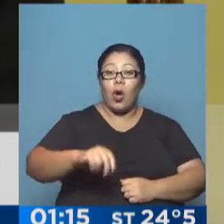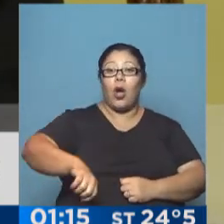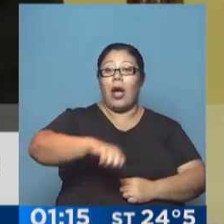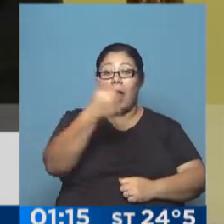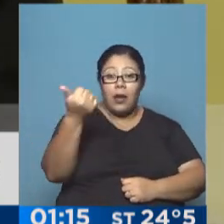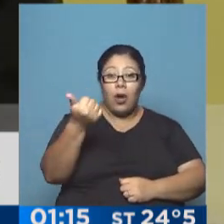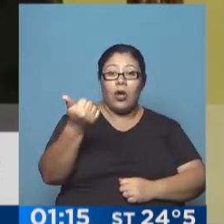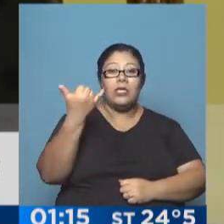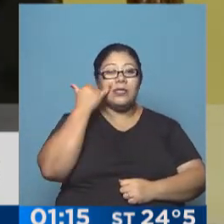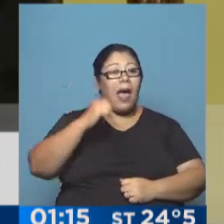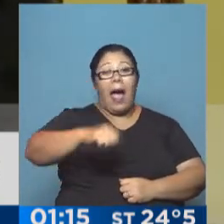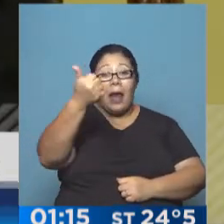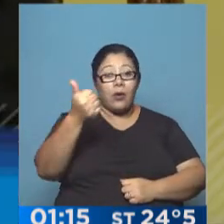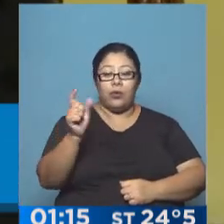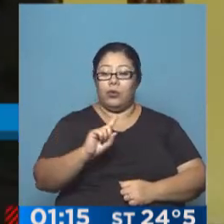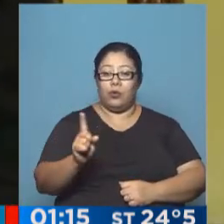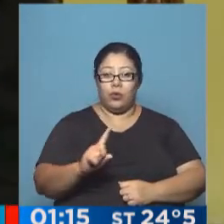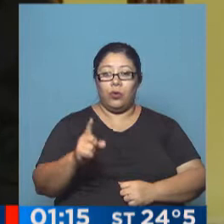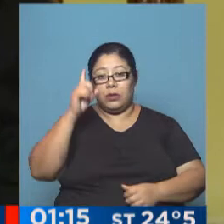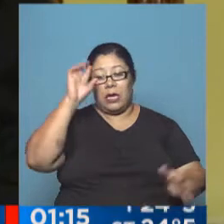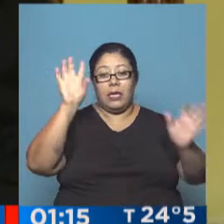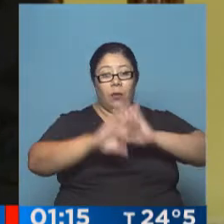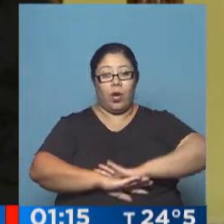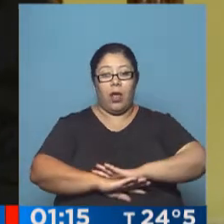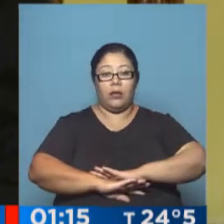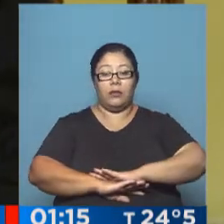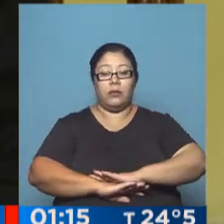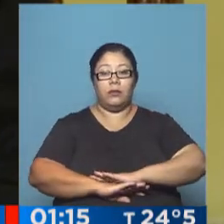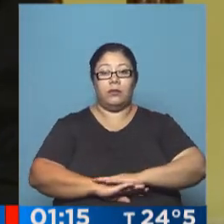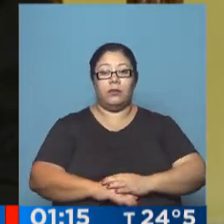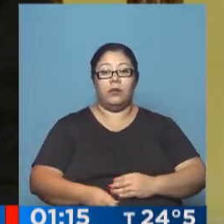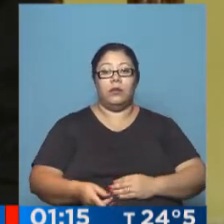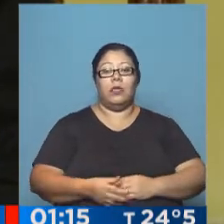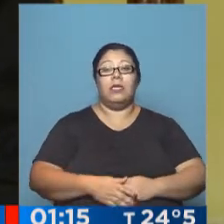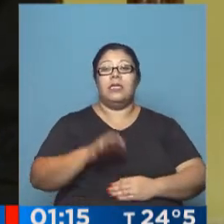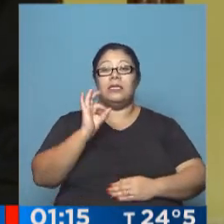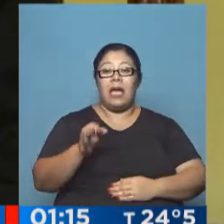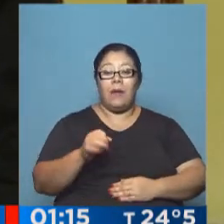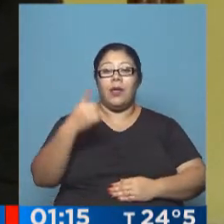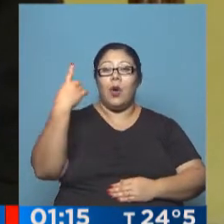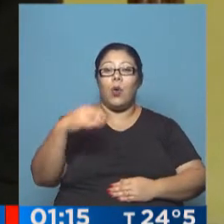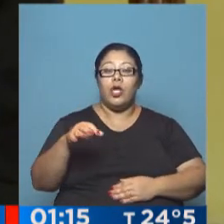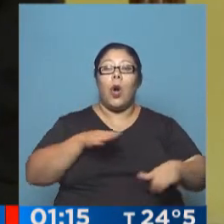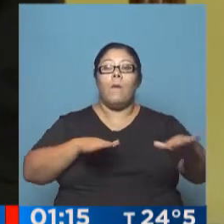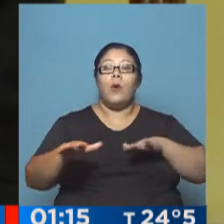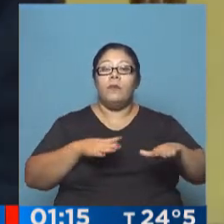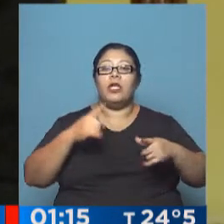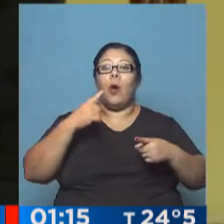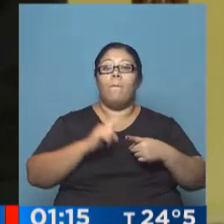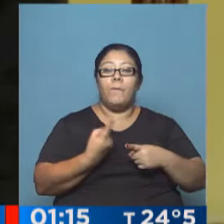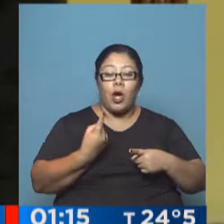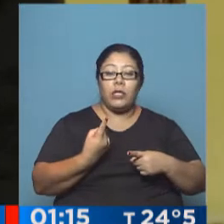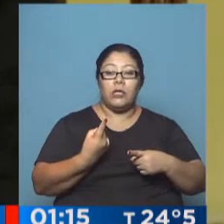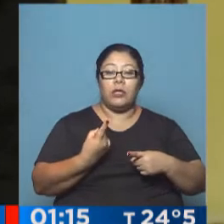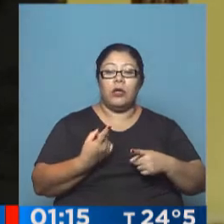equivocan. Se equivocan. Sabe que es el único movimiento político que va a garantizar la estabilidad